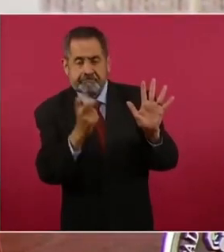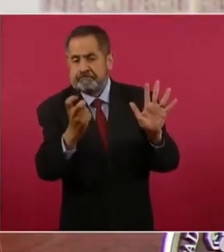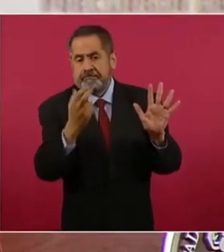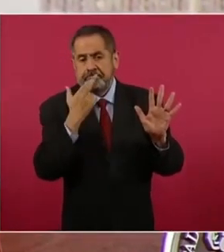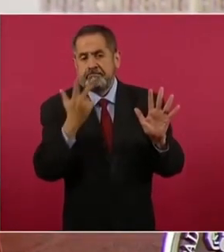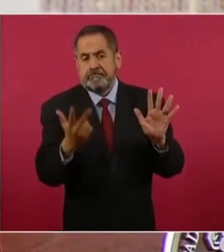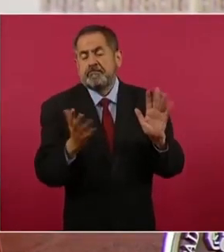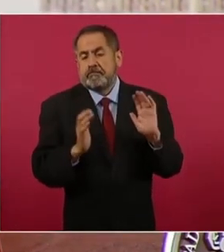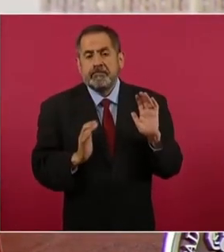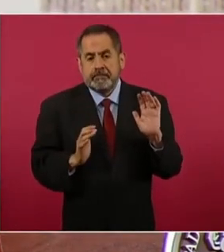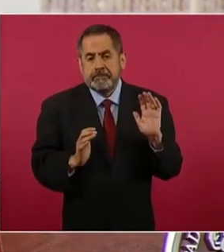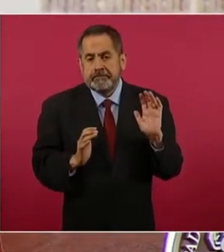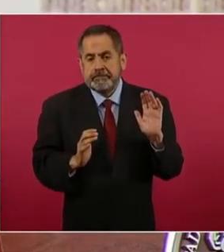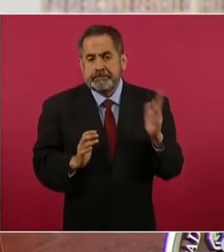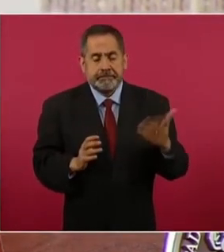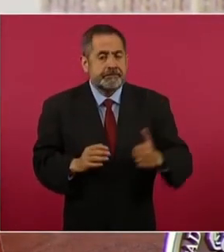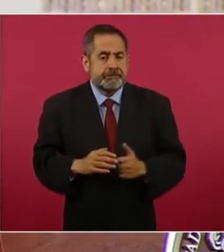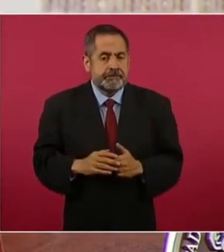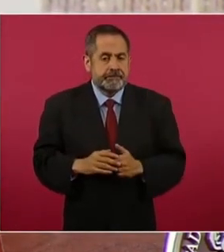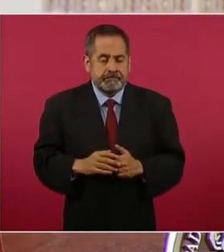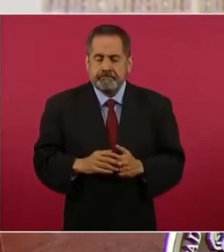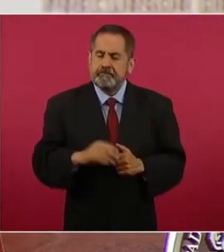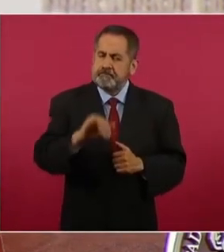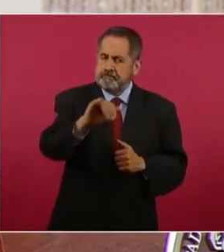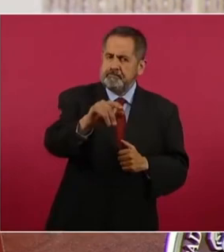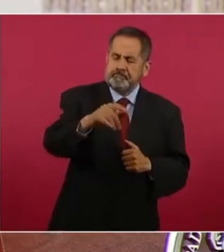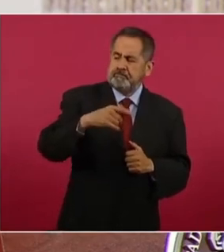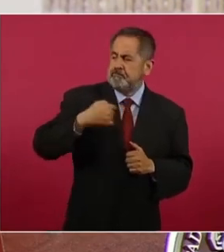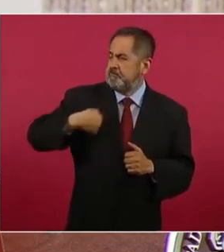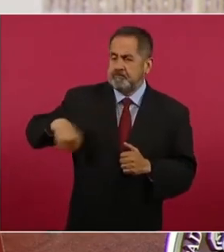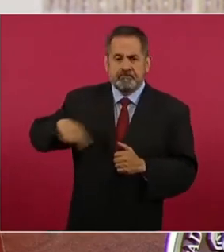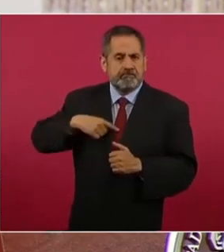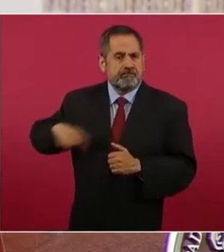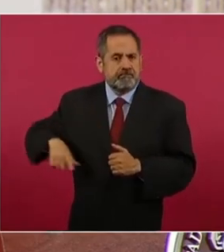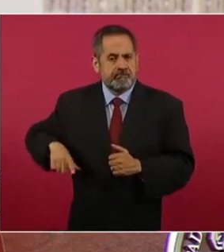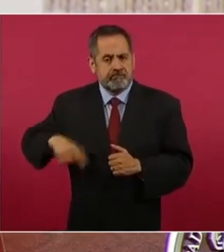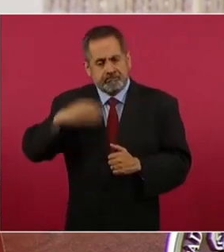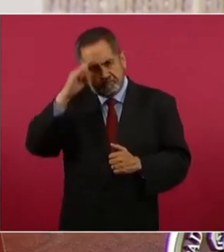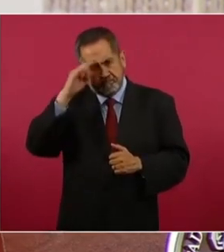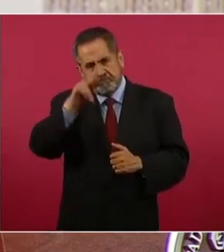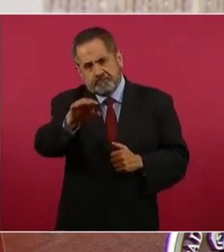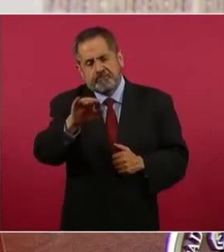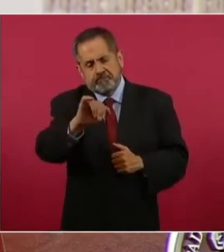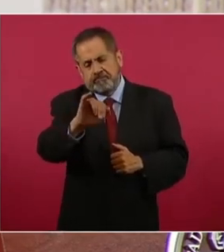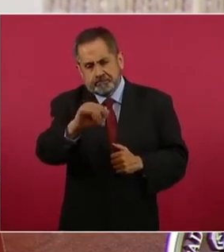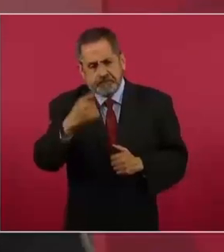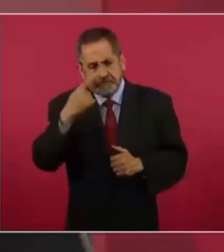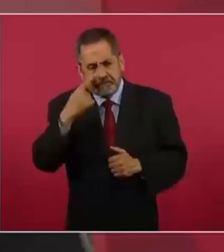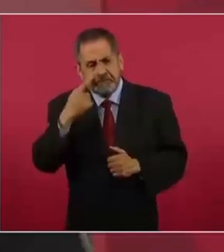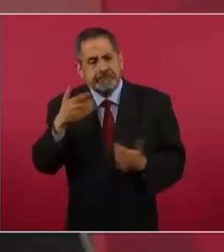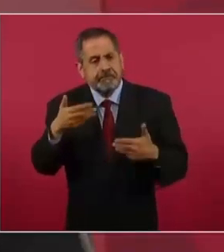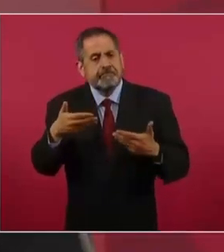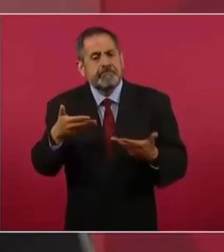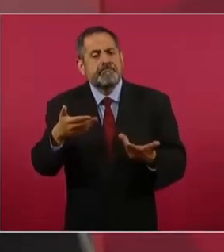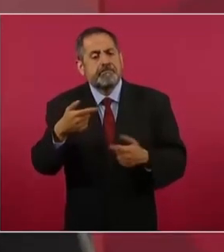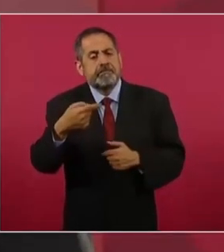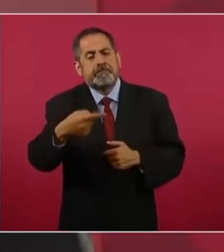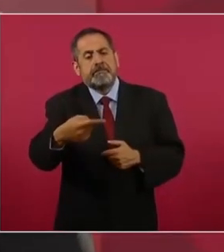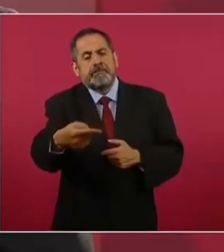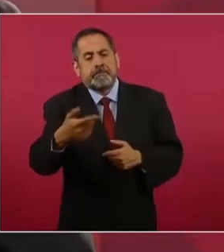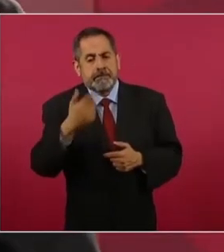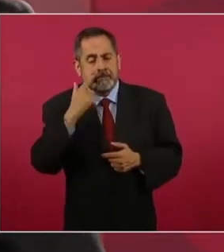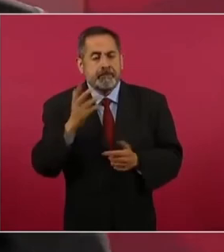Entonces, sí vamos a estar pendientes para que,